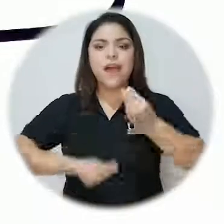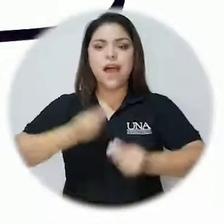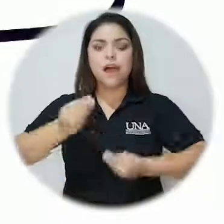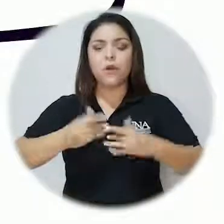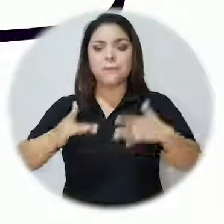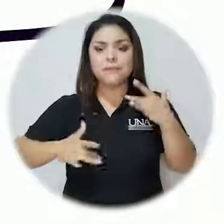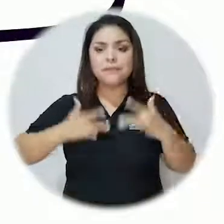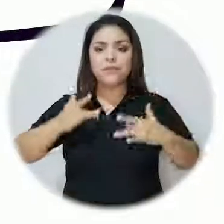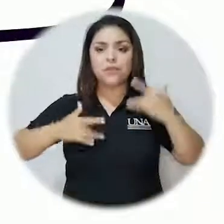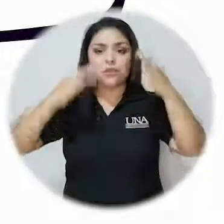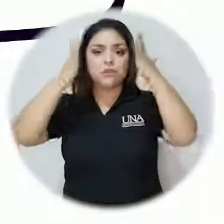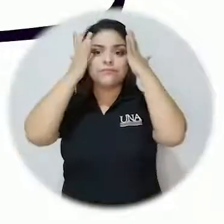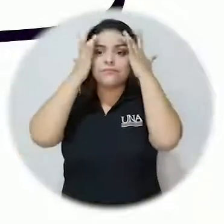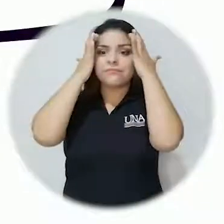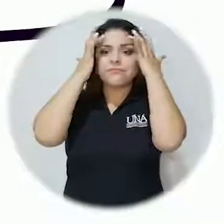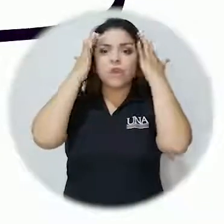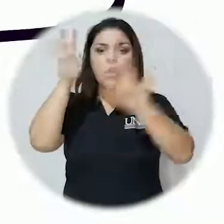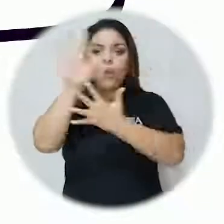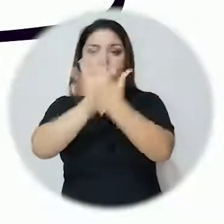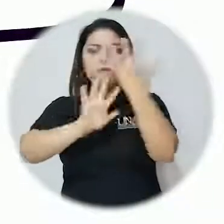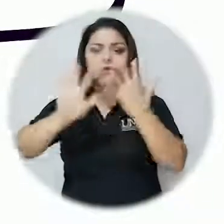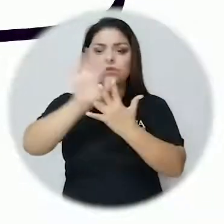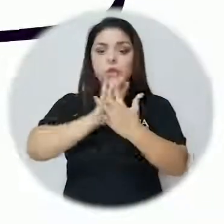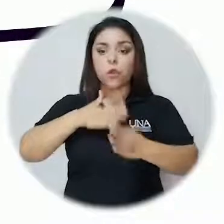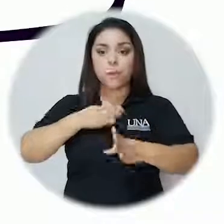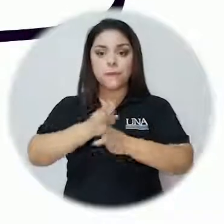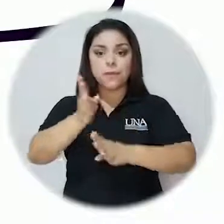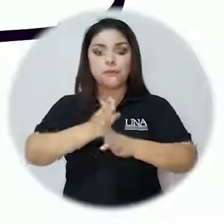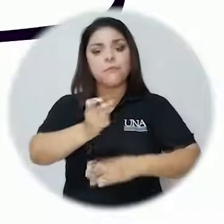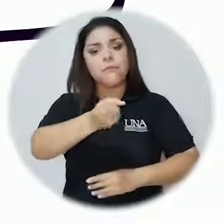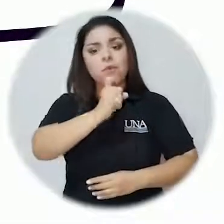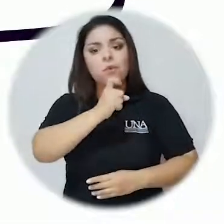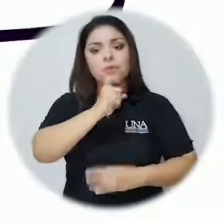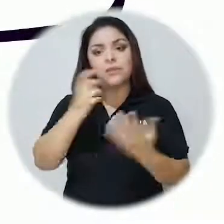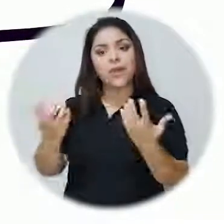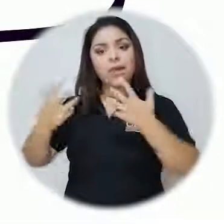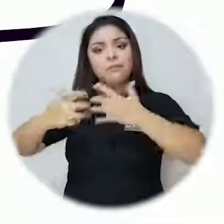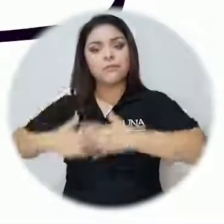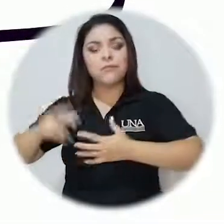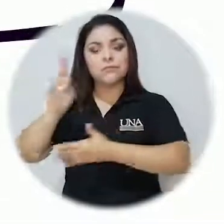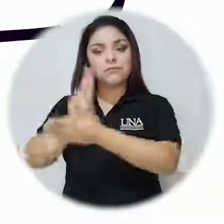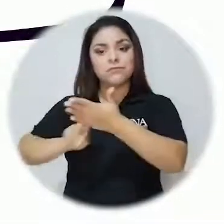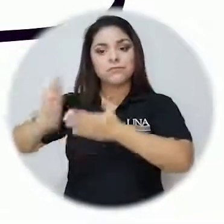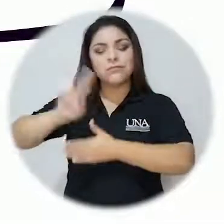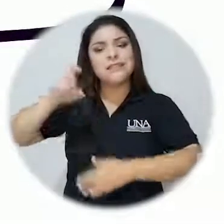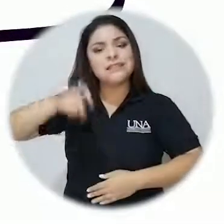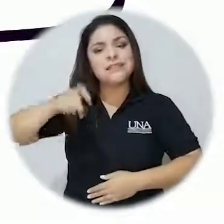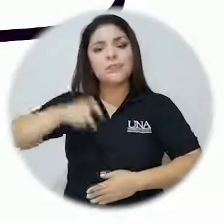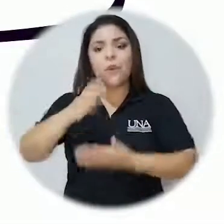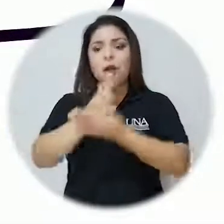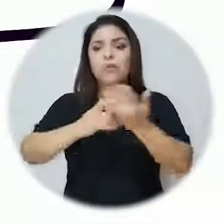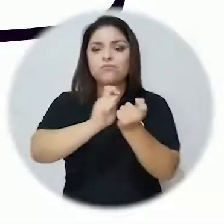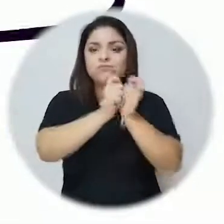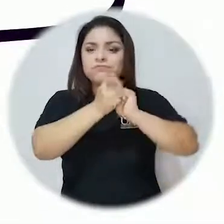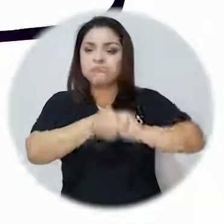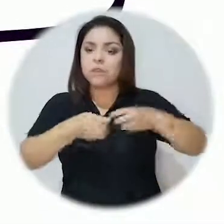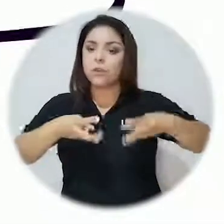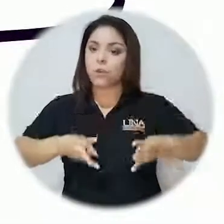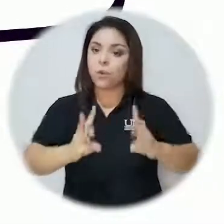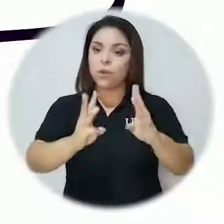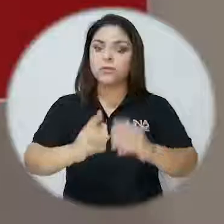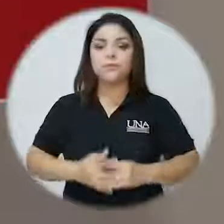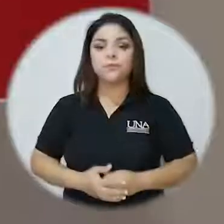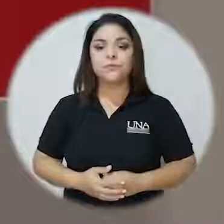¿Qué puedo hacer si me siento ansioso, confundido con mi carrera, me está costando adaptarme a la U o requiero algún ajuste